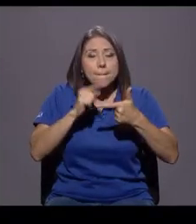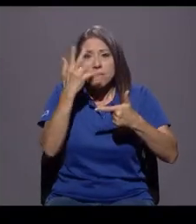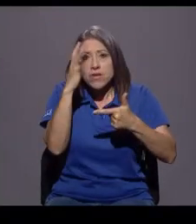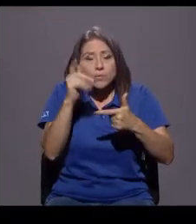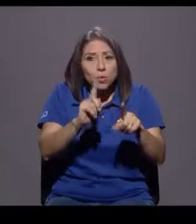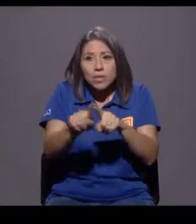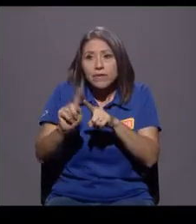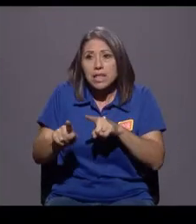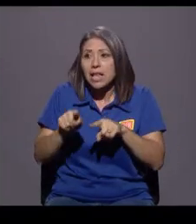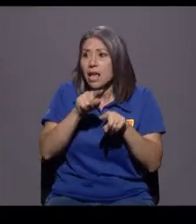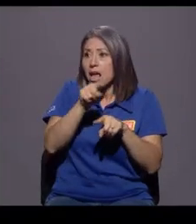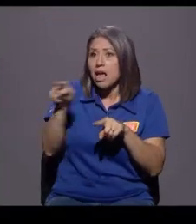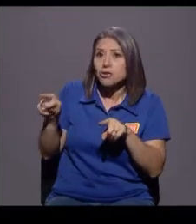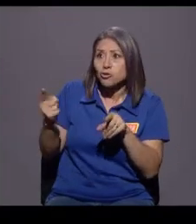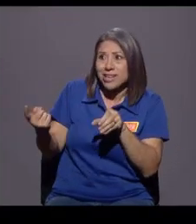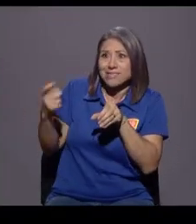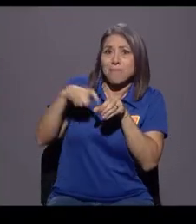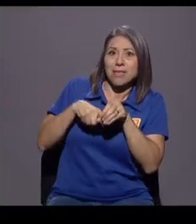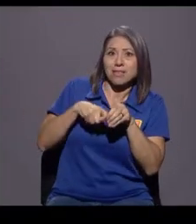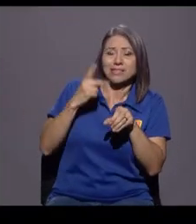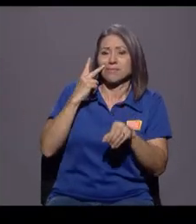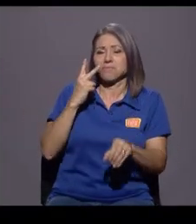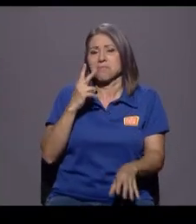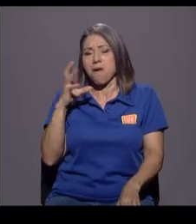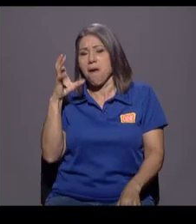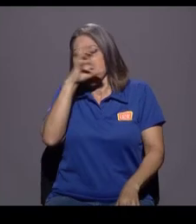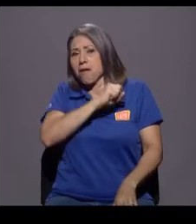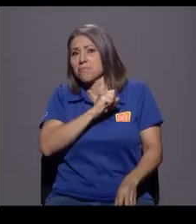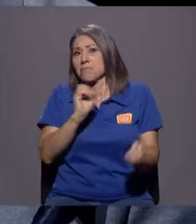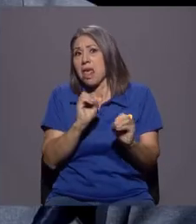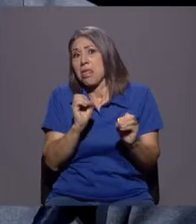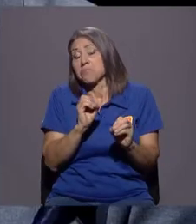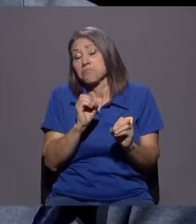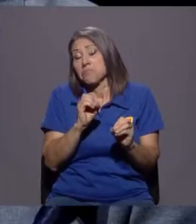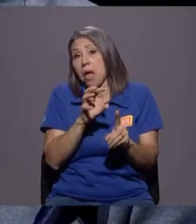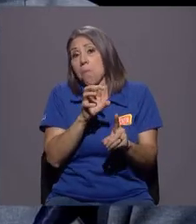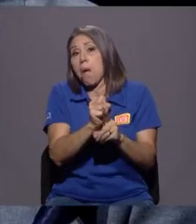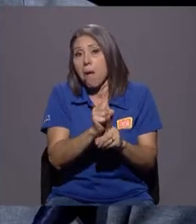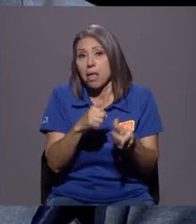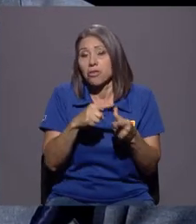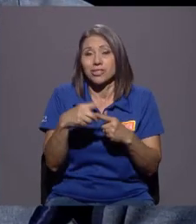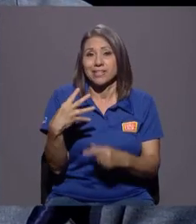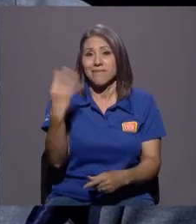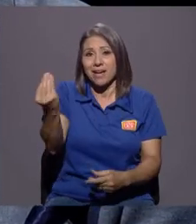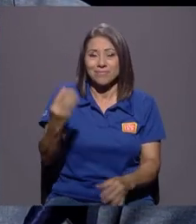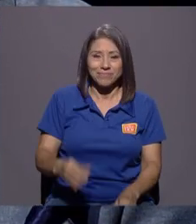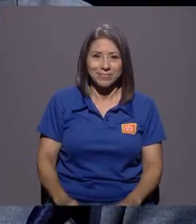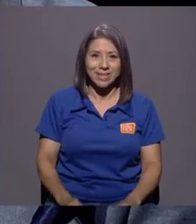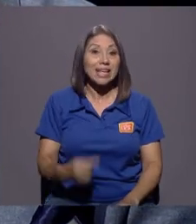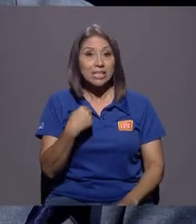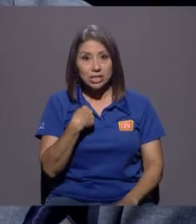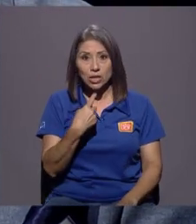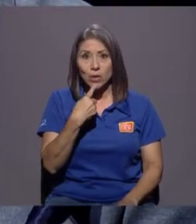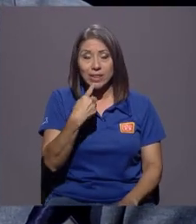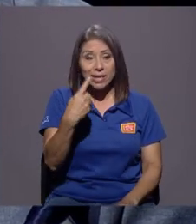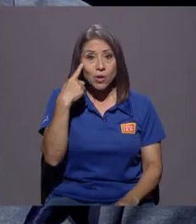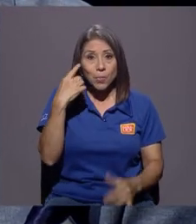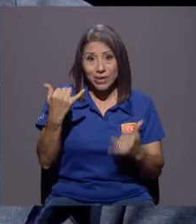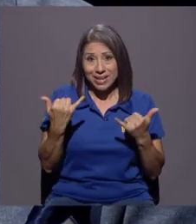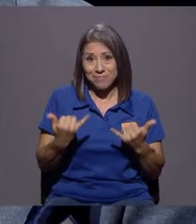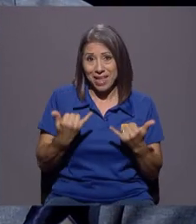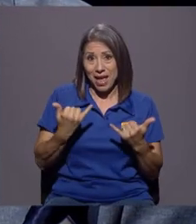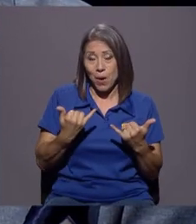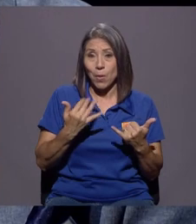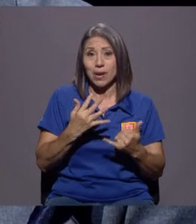que se dan cuenta que no tienen nada que agarrar y se van. Así, tal cual. Le digo porque no es para nada menospreciable, ahora a propósito de las